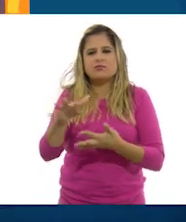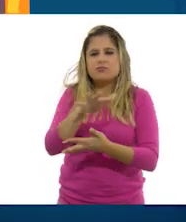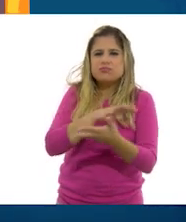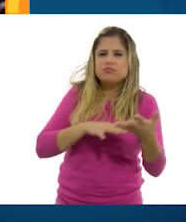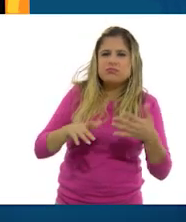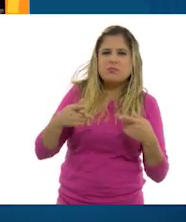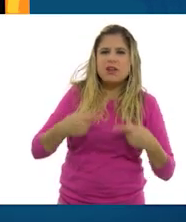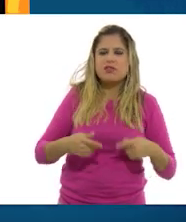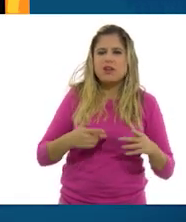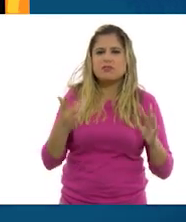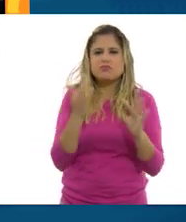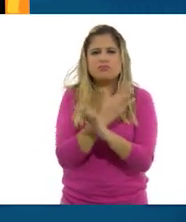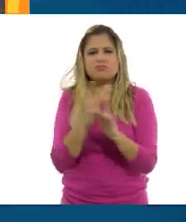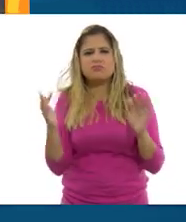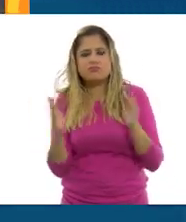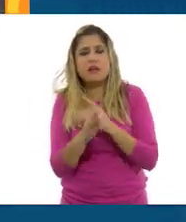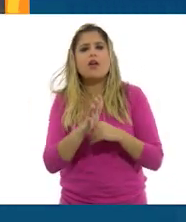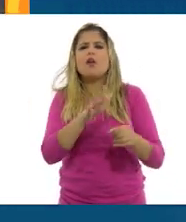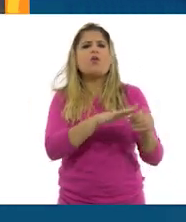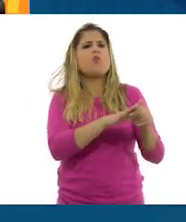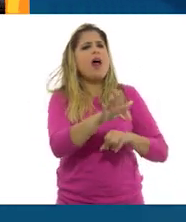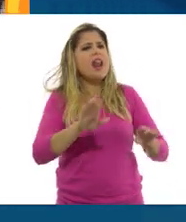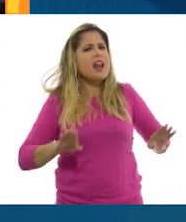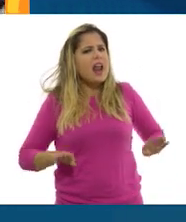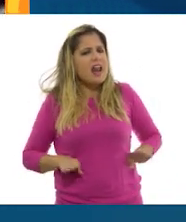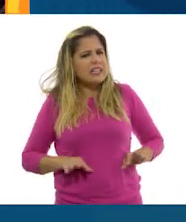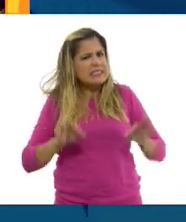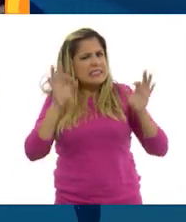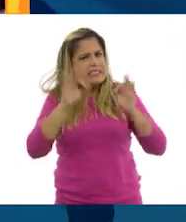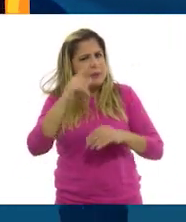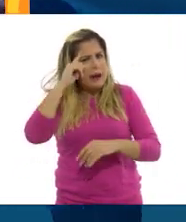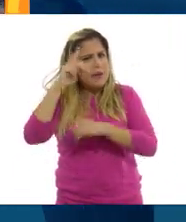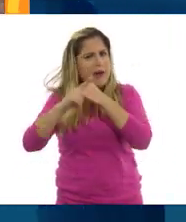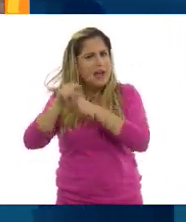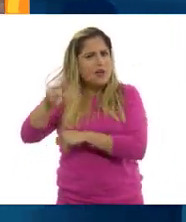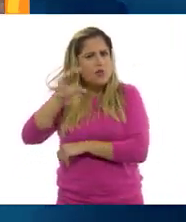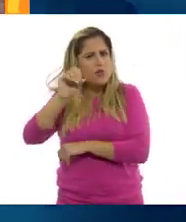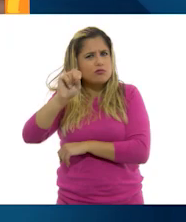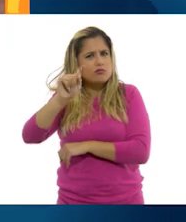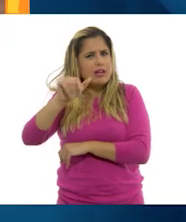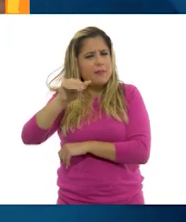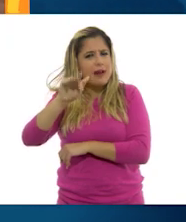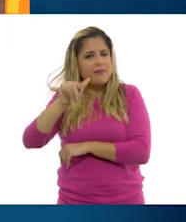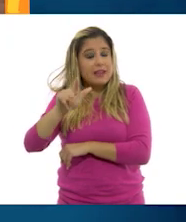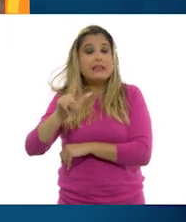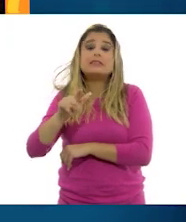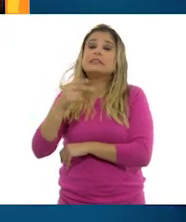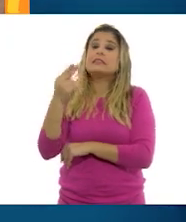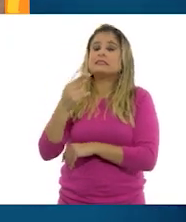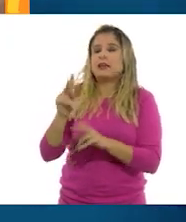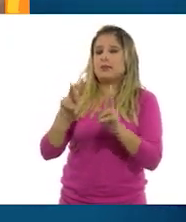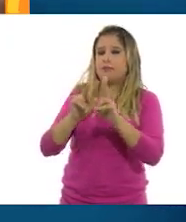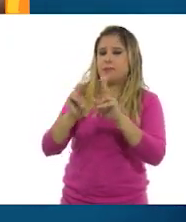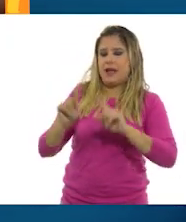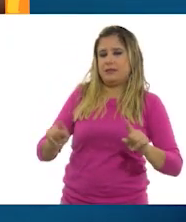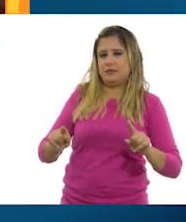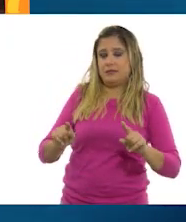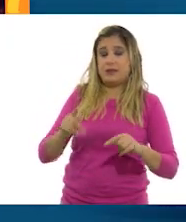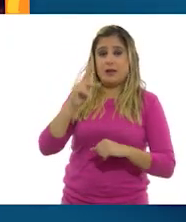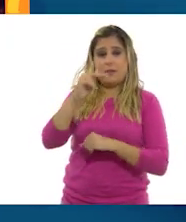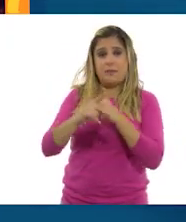población. ¿Cuáles son las características esenciales para este país? Primero, la paz. El país